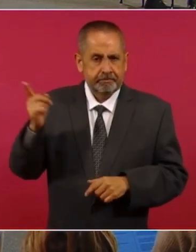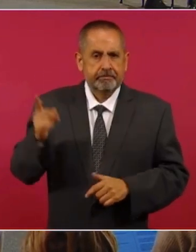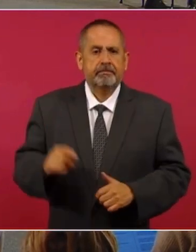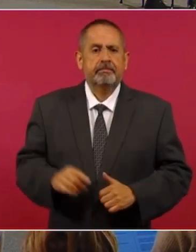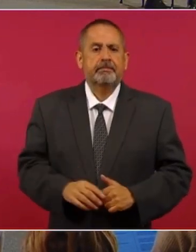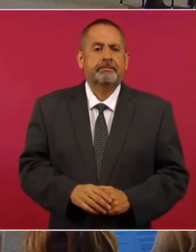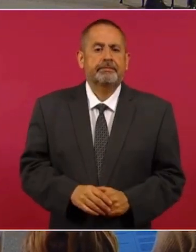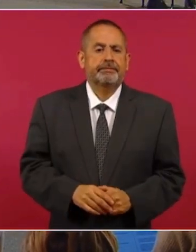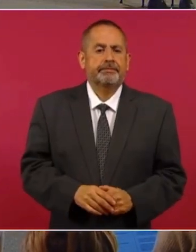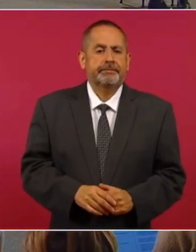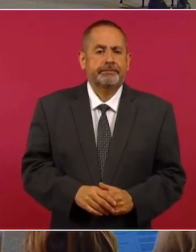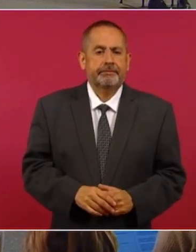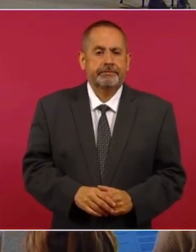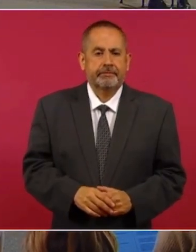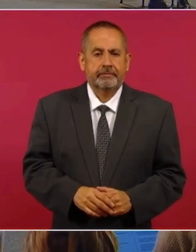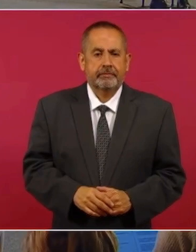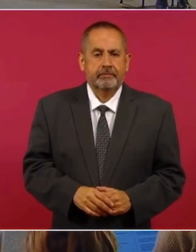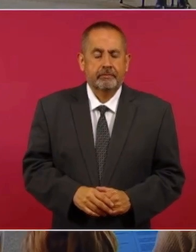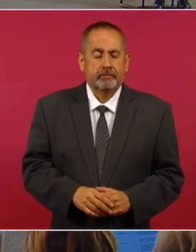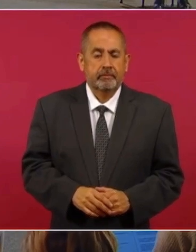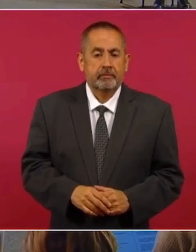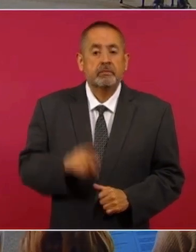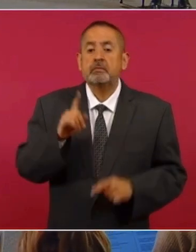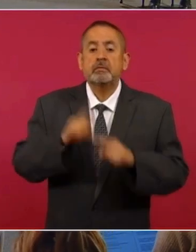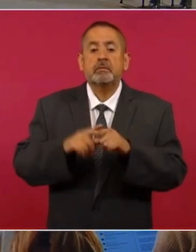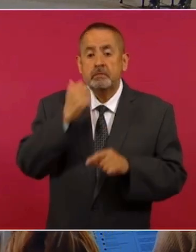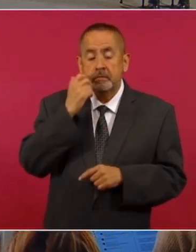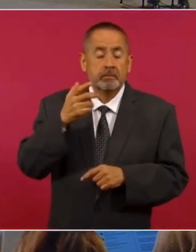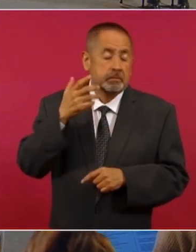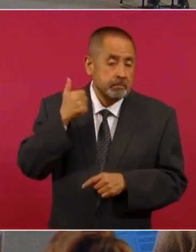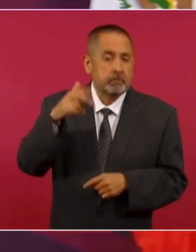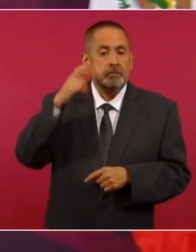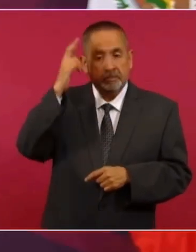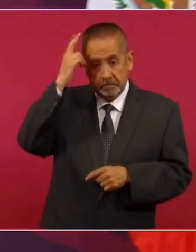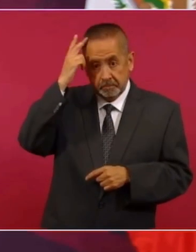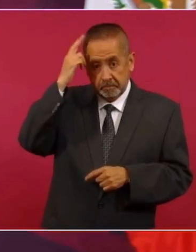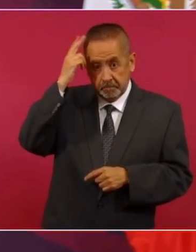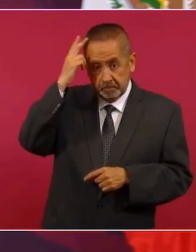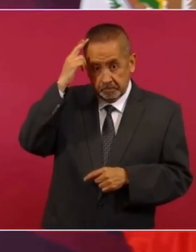mapa, lo intentó Porfirio Díaz,